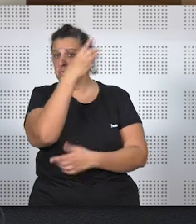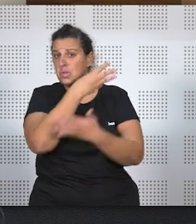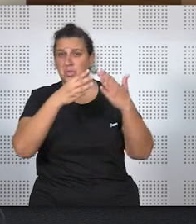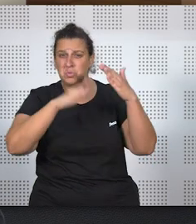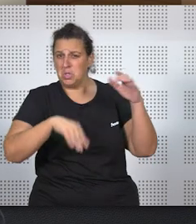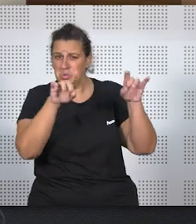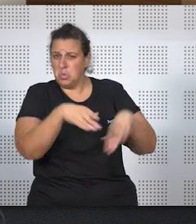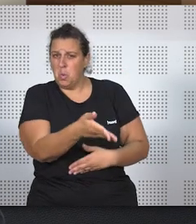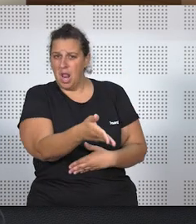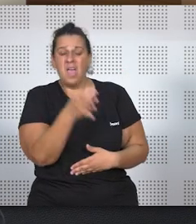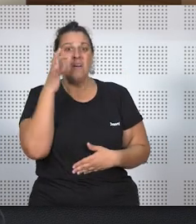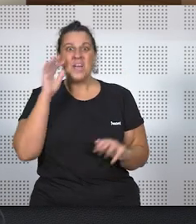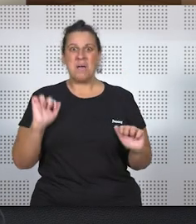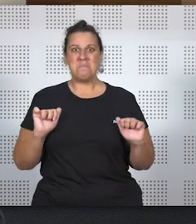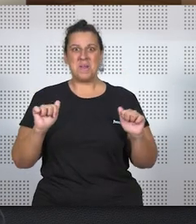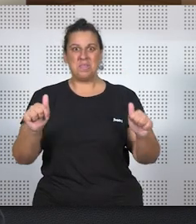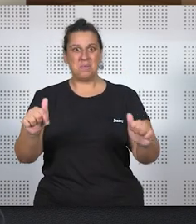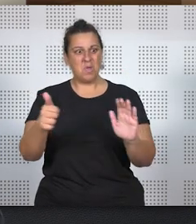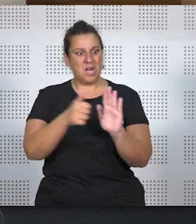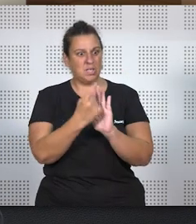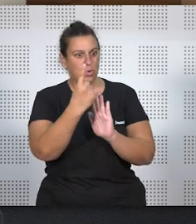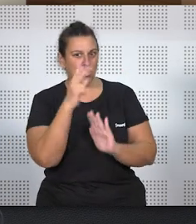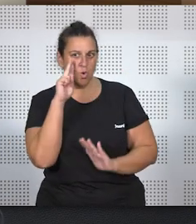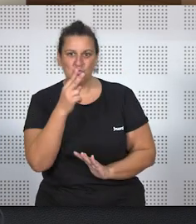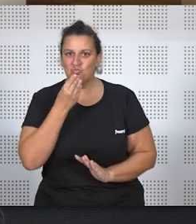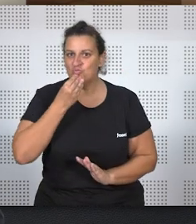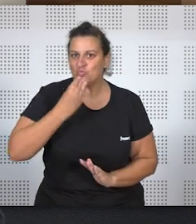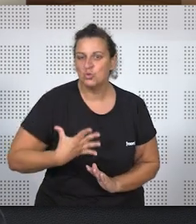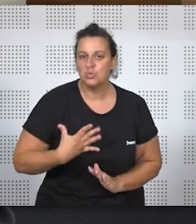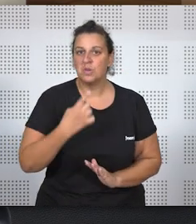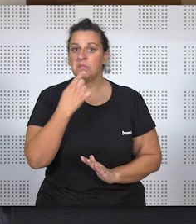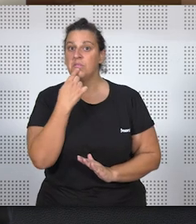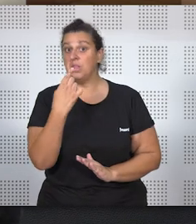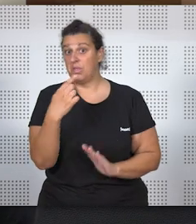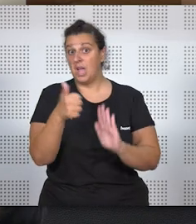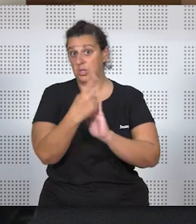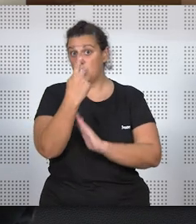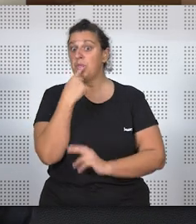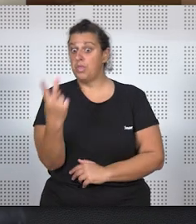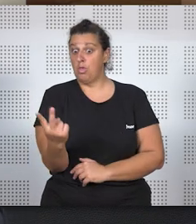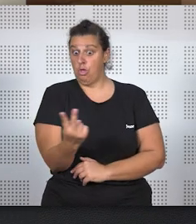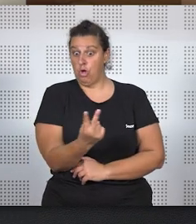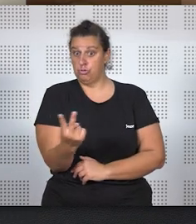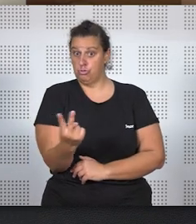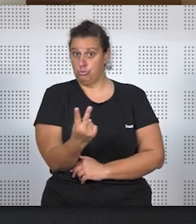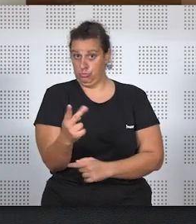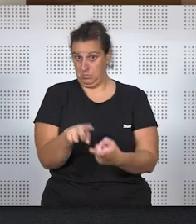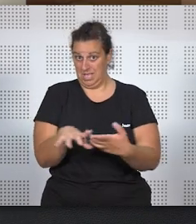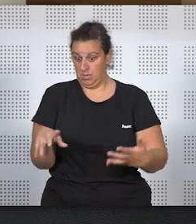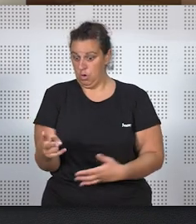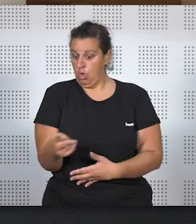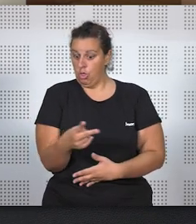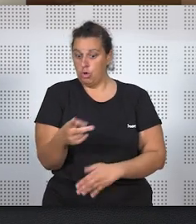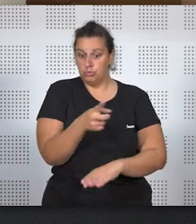Es verdad que al principio parece otra cosa, porque el primer artículo dice que los cónyuges, es decir, los dos, tienen